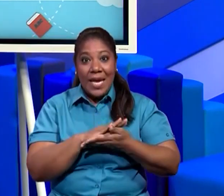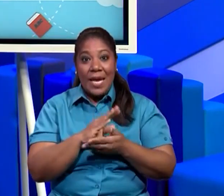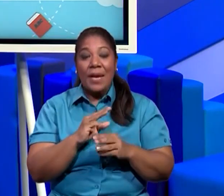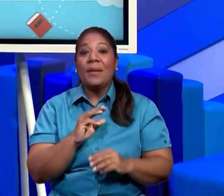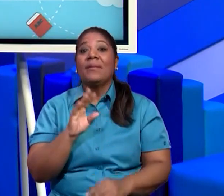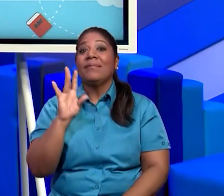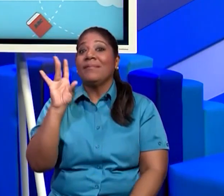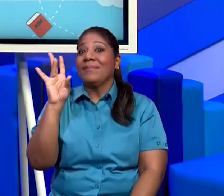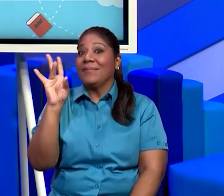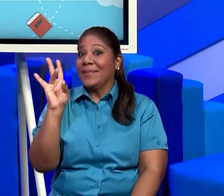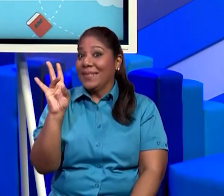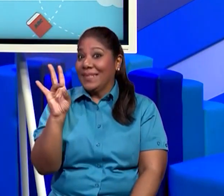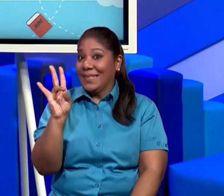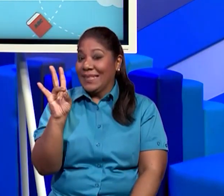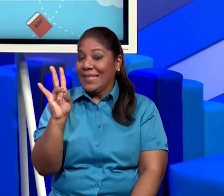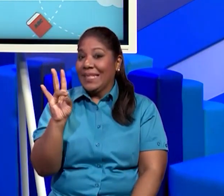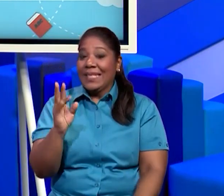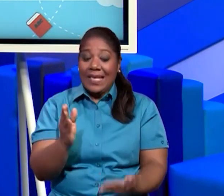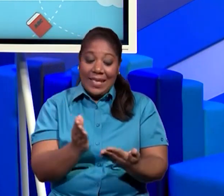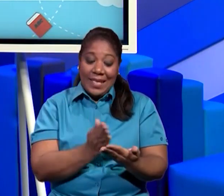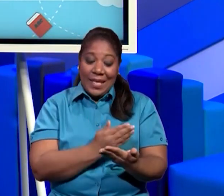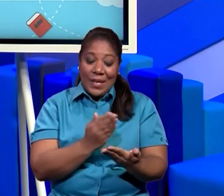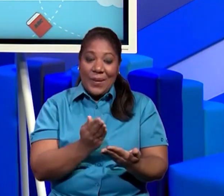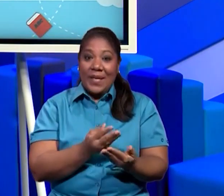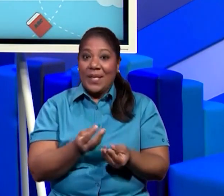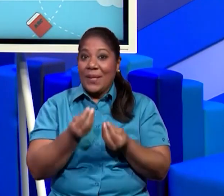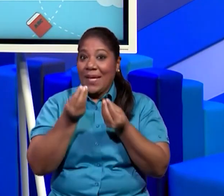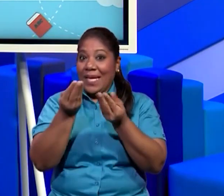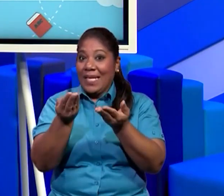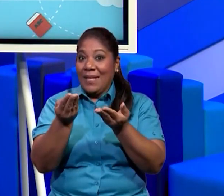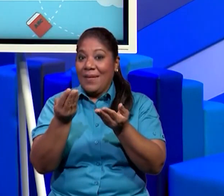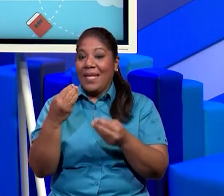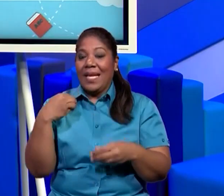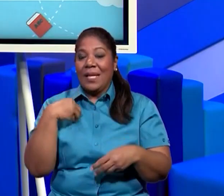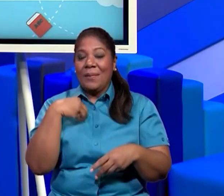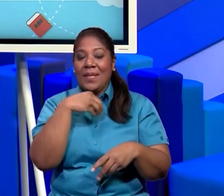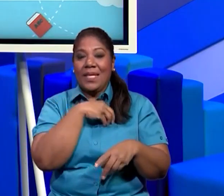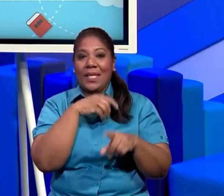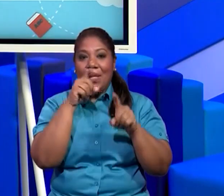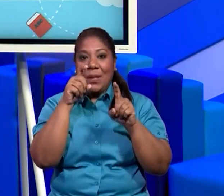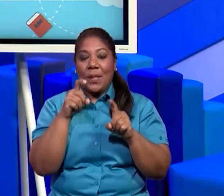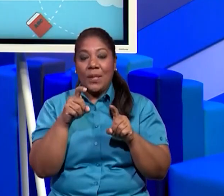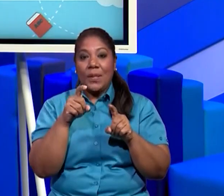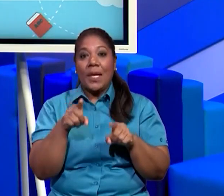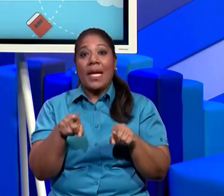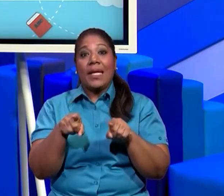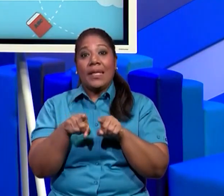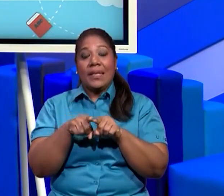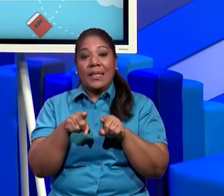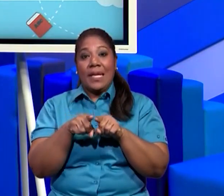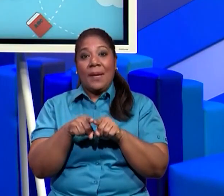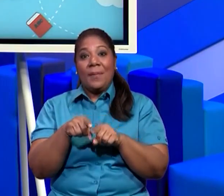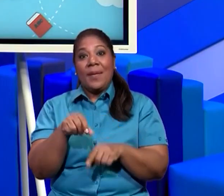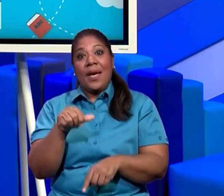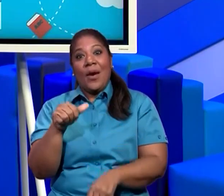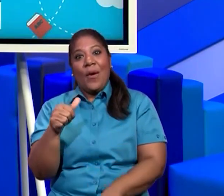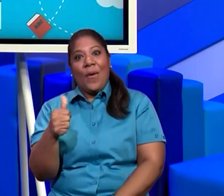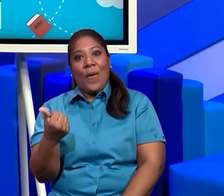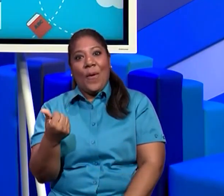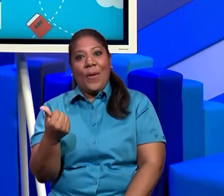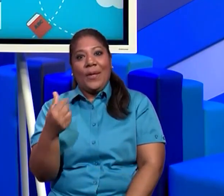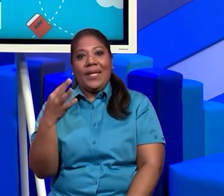7 del cuadernillo. Adicional, la maestra Teresita tiene otra